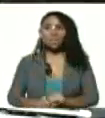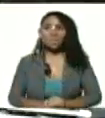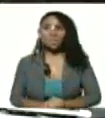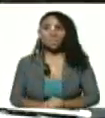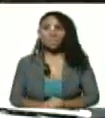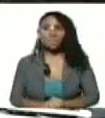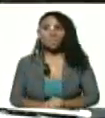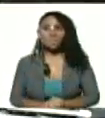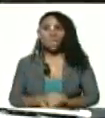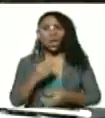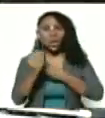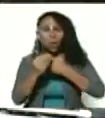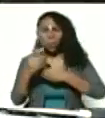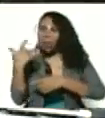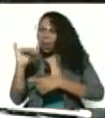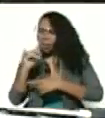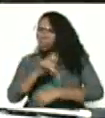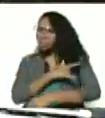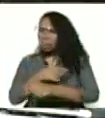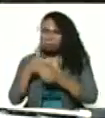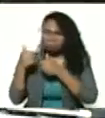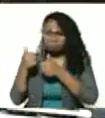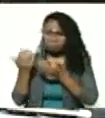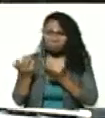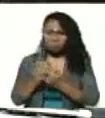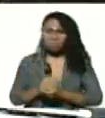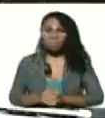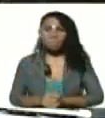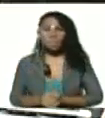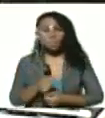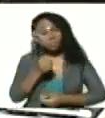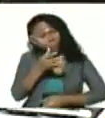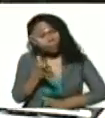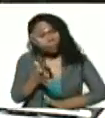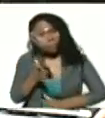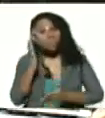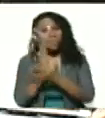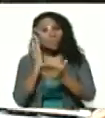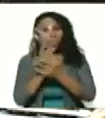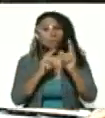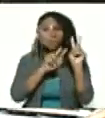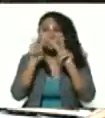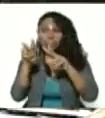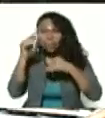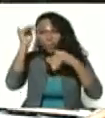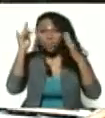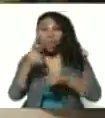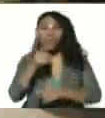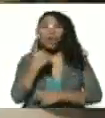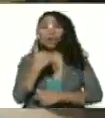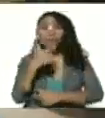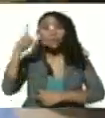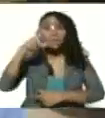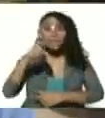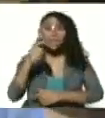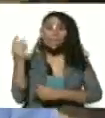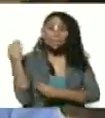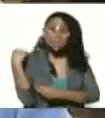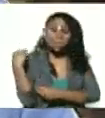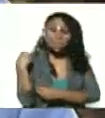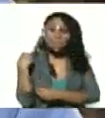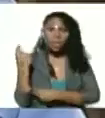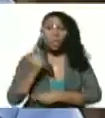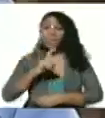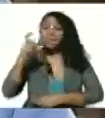¿Cómo marcha la universidad? Bueno, siempre hay que estar pendiente de eso. Lo que ustedes necesiten me lo dicen. Lo que